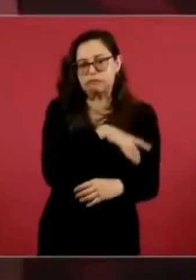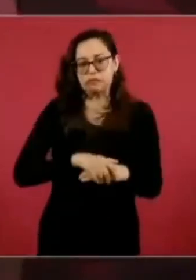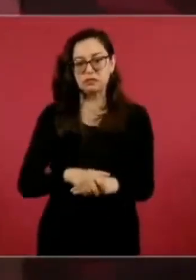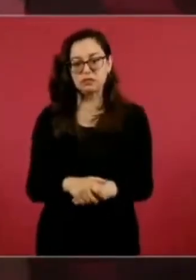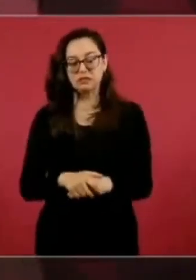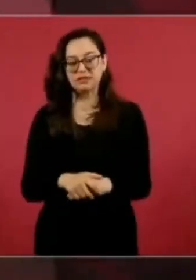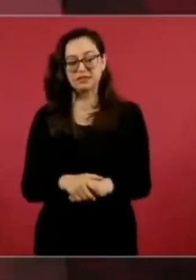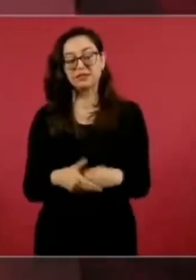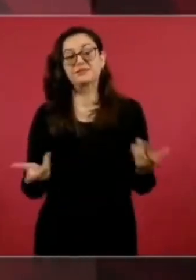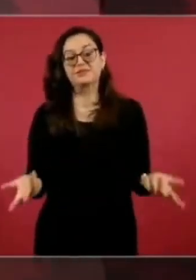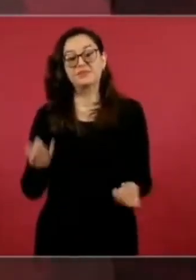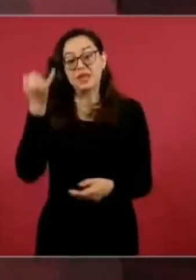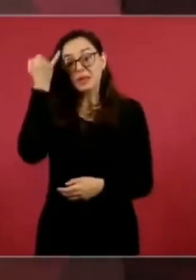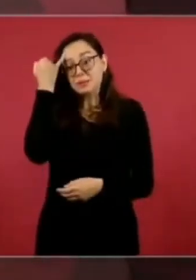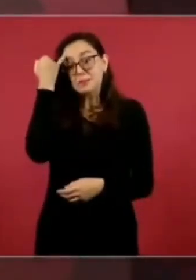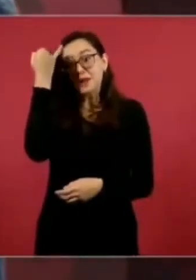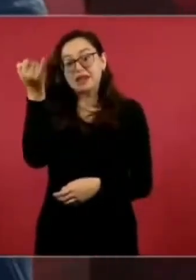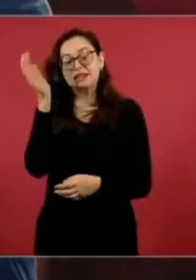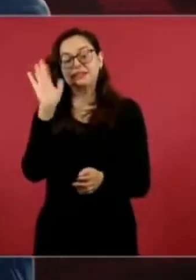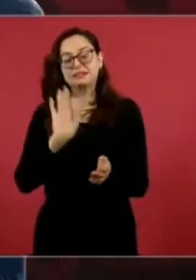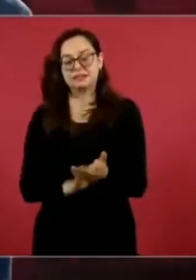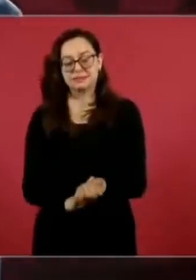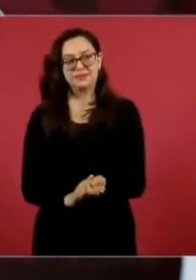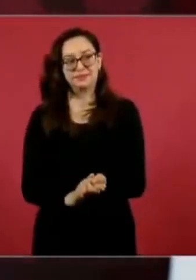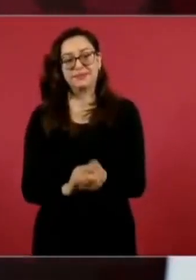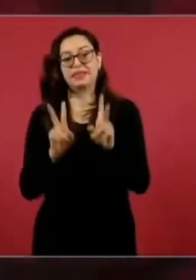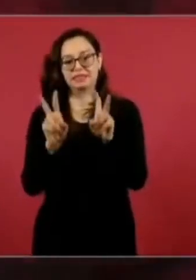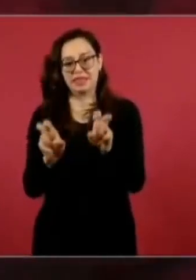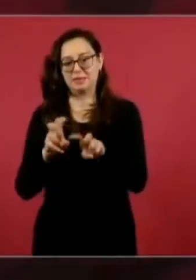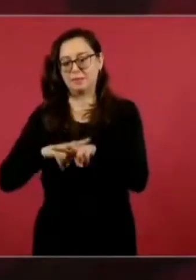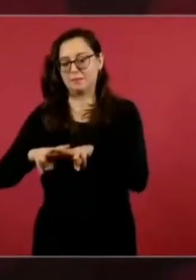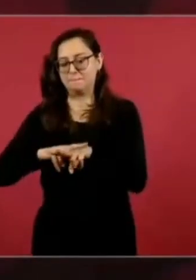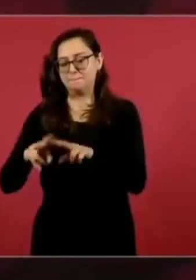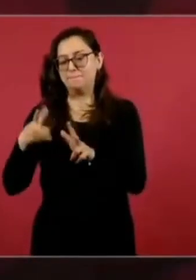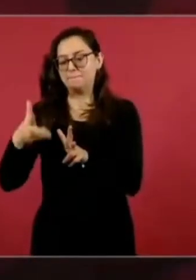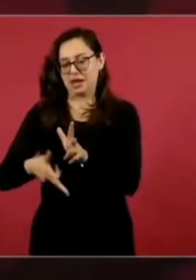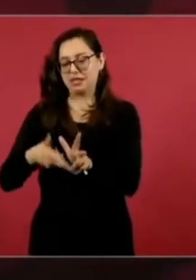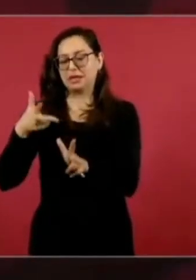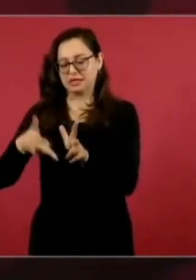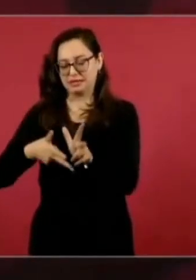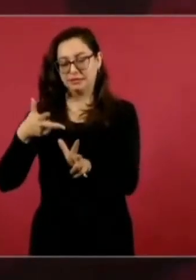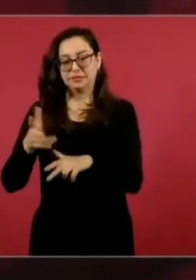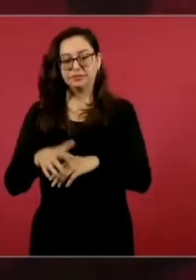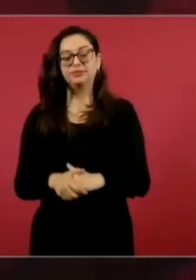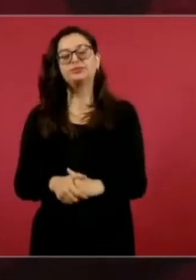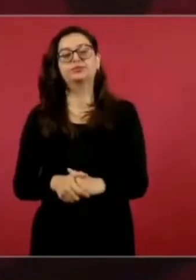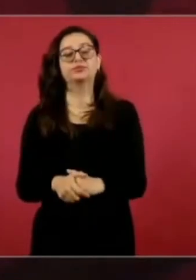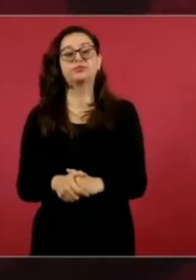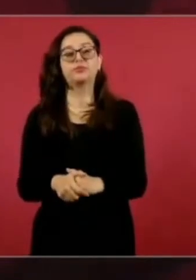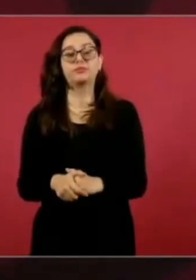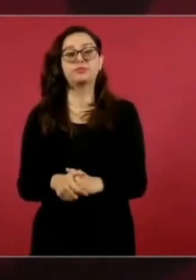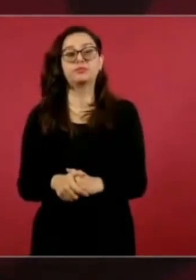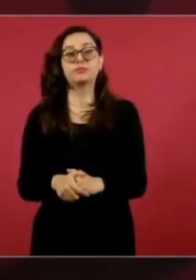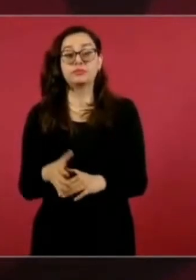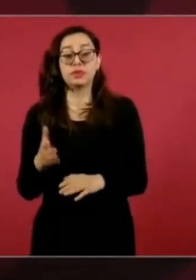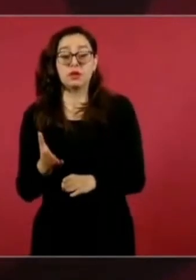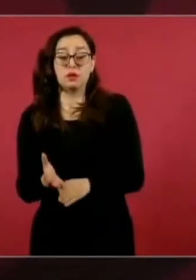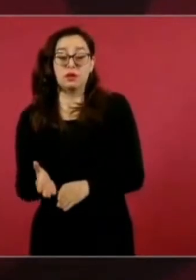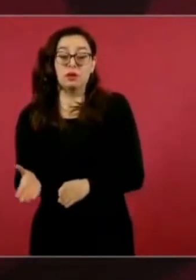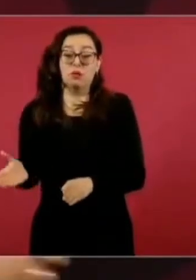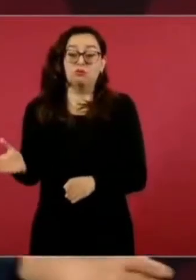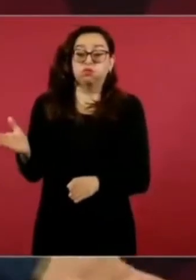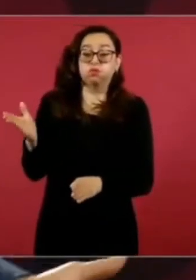aventó la decisión de